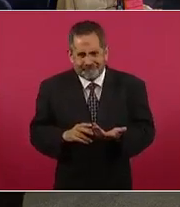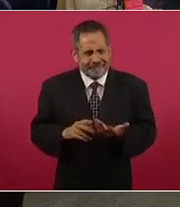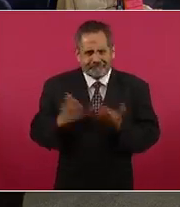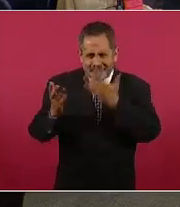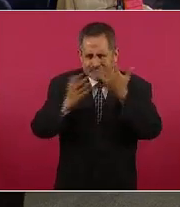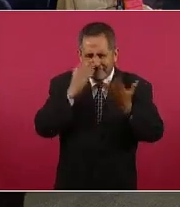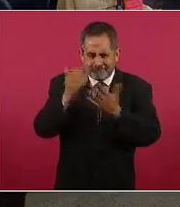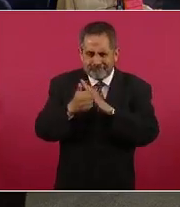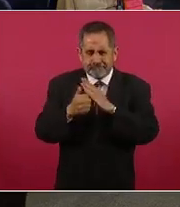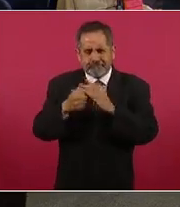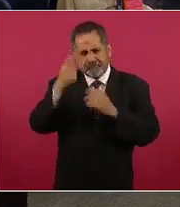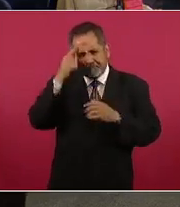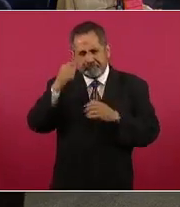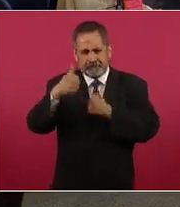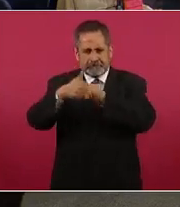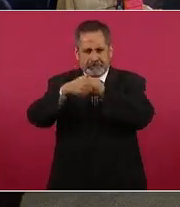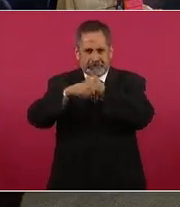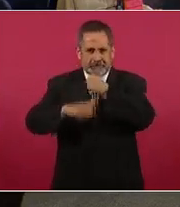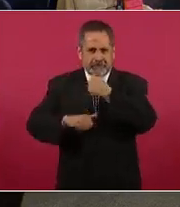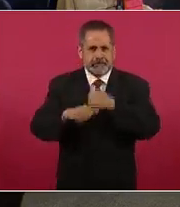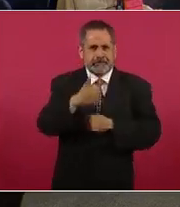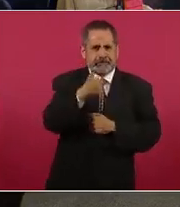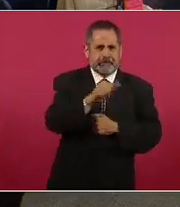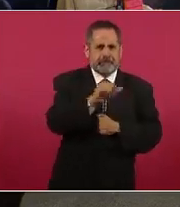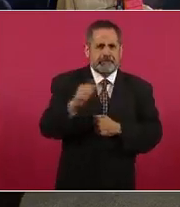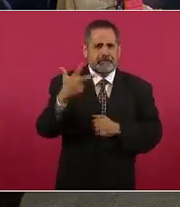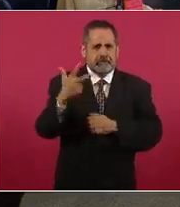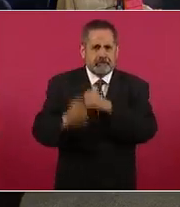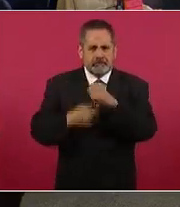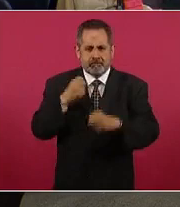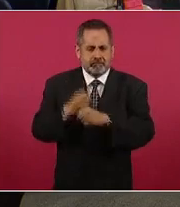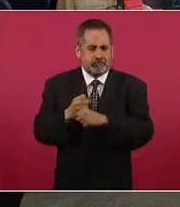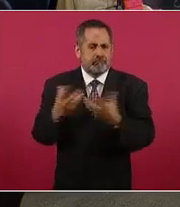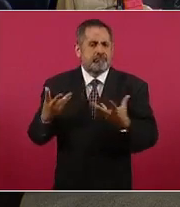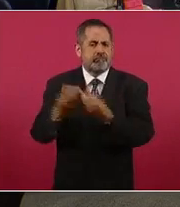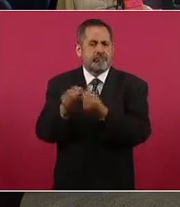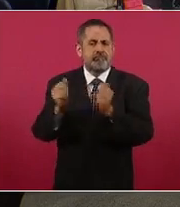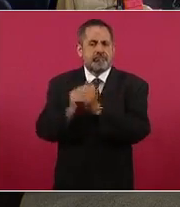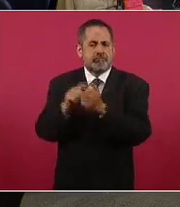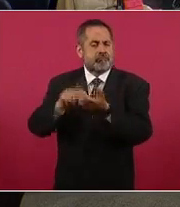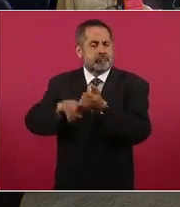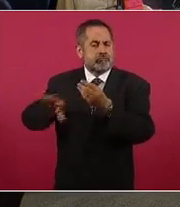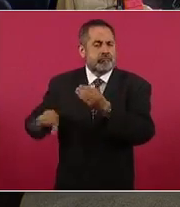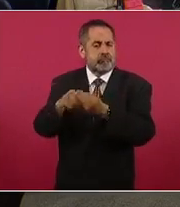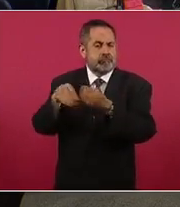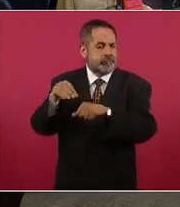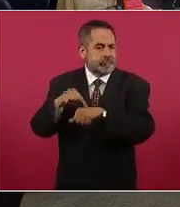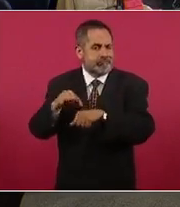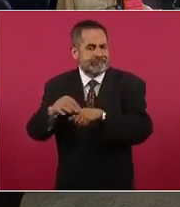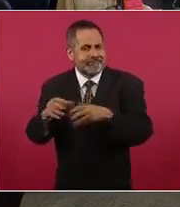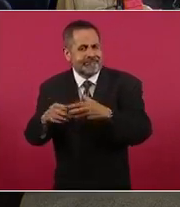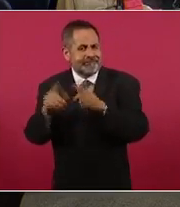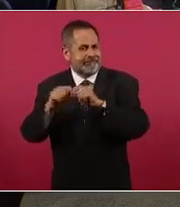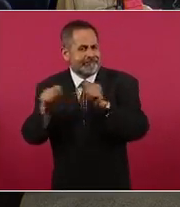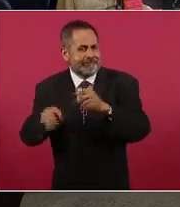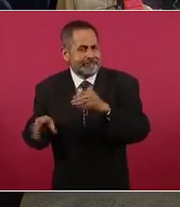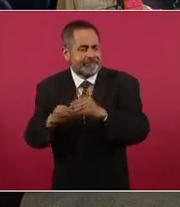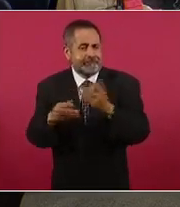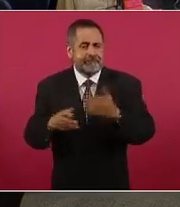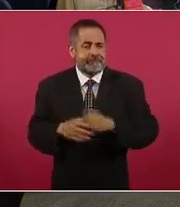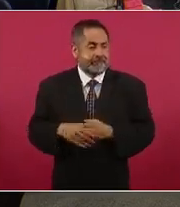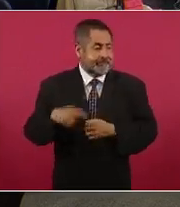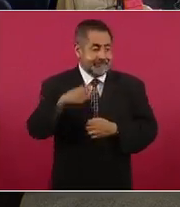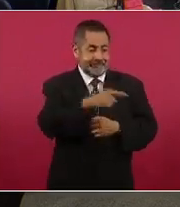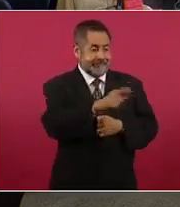es de seis a ocho años de posgrado adicionales a la carrera de medicina. Podemos destacar que estas cédulas no